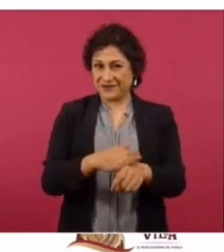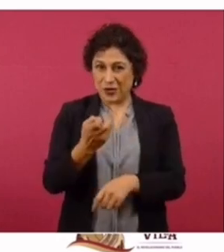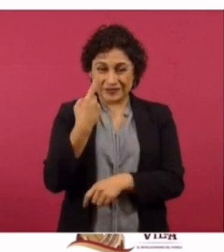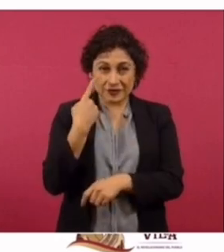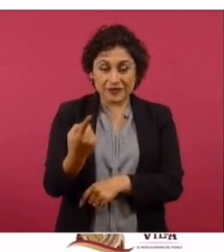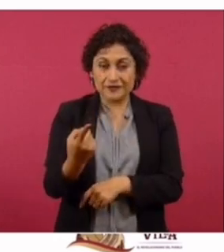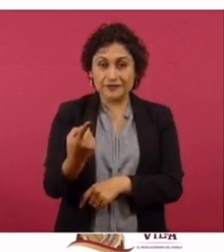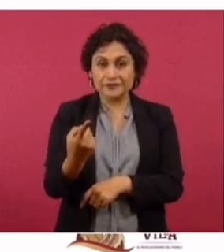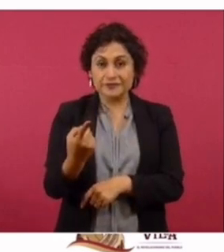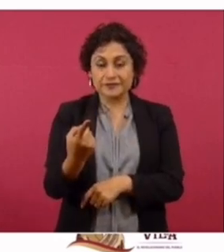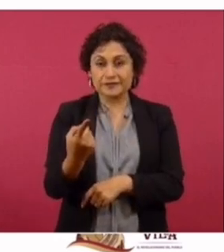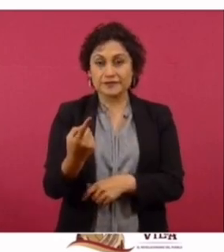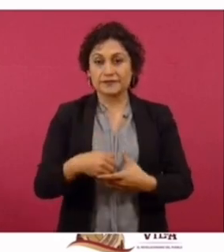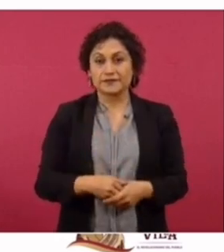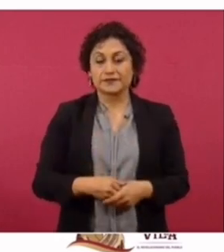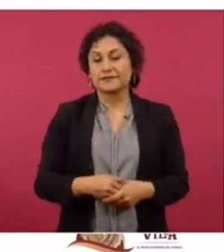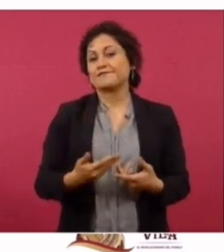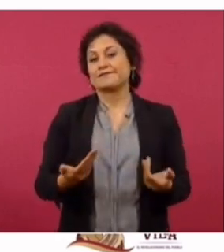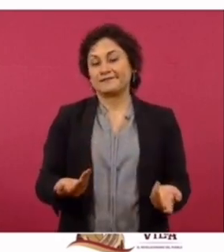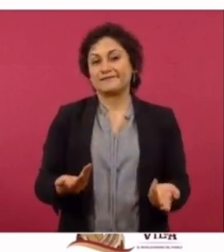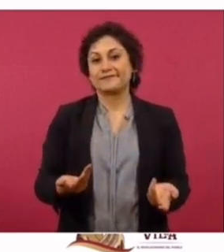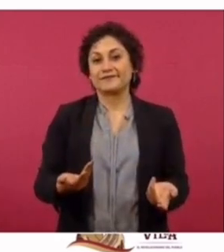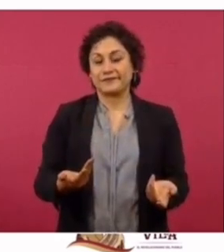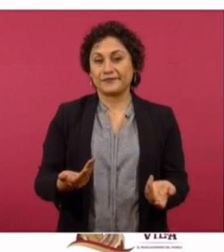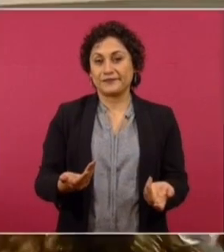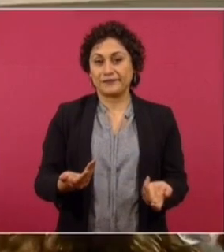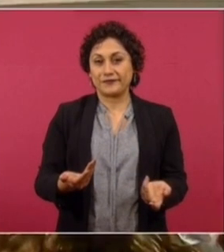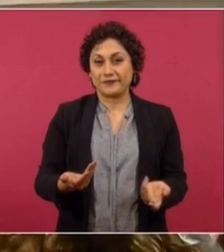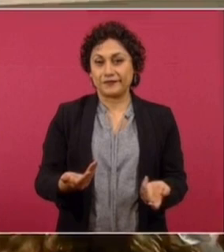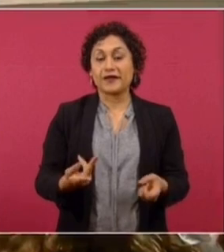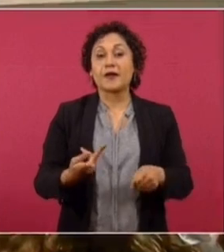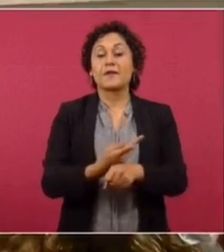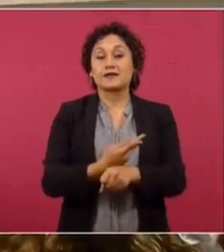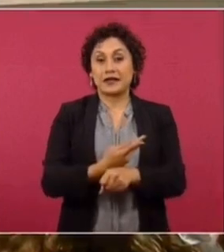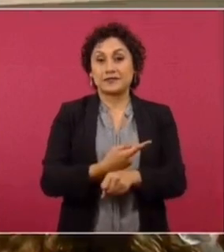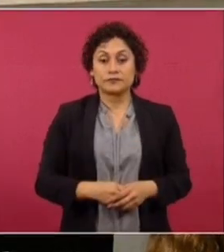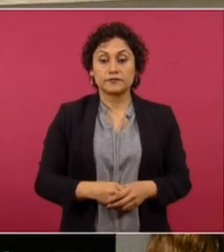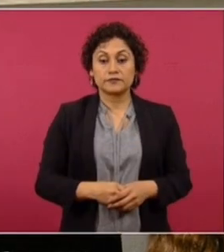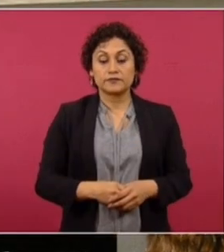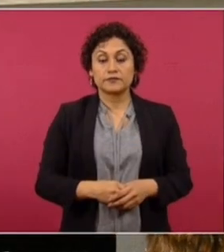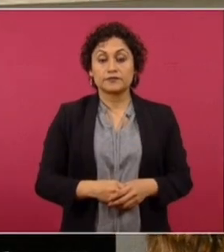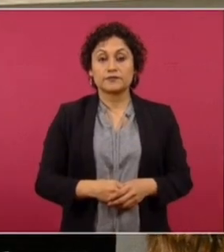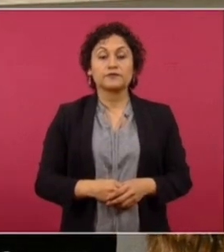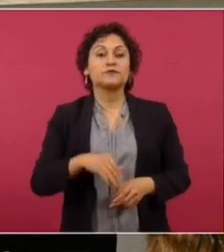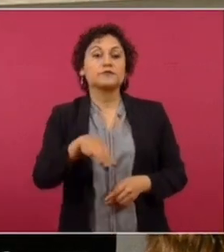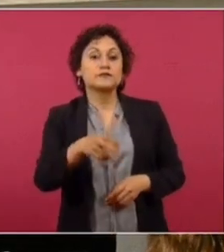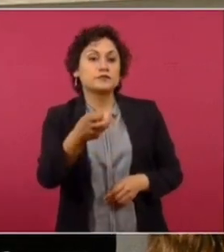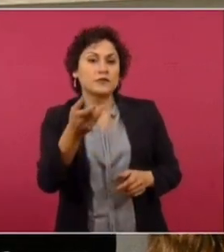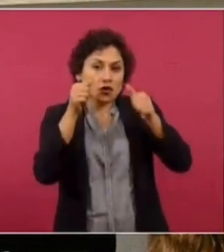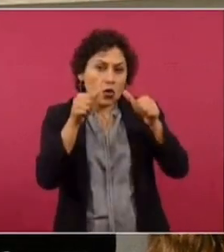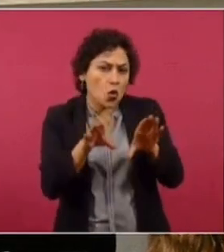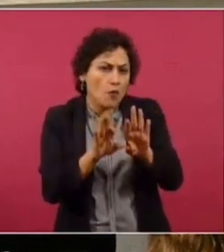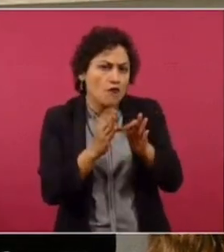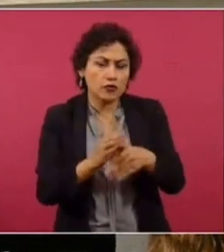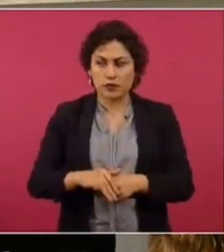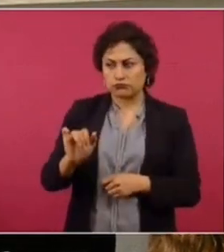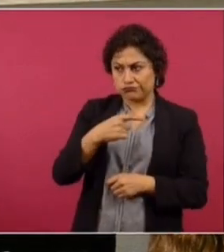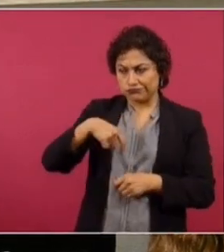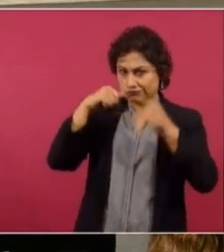válido lo que dicen en el Departamento de Estado, de que dominan. ¿Estrategia o cuáles son...? Ahí estamos trabajando.